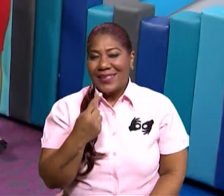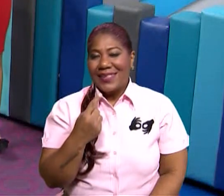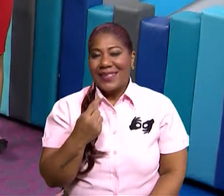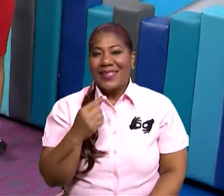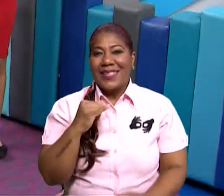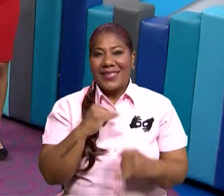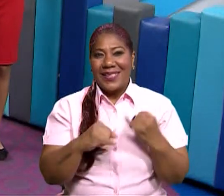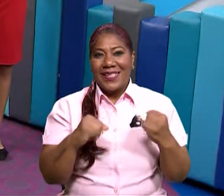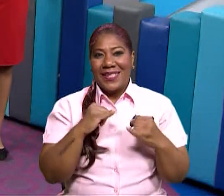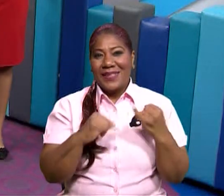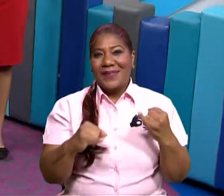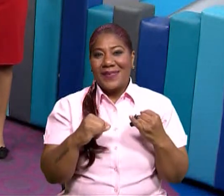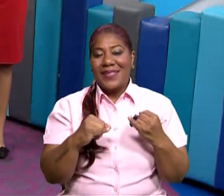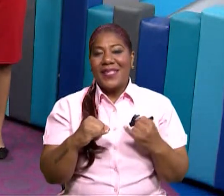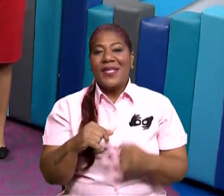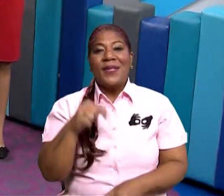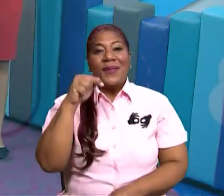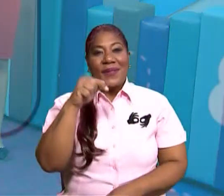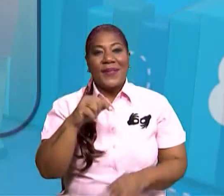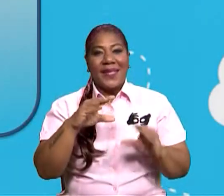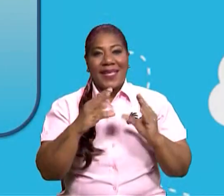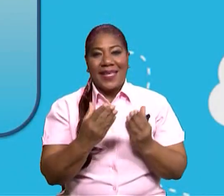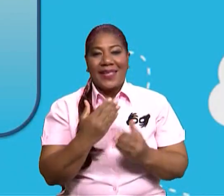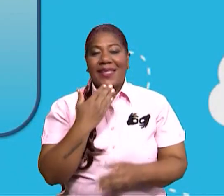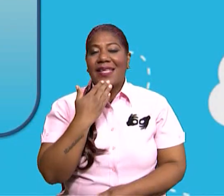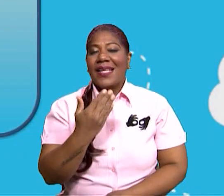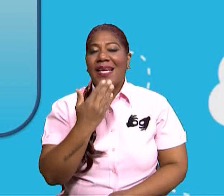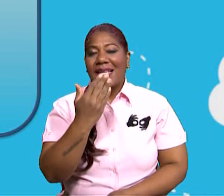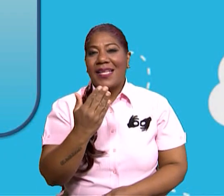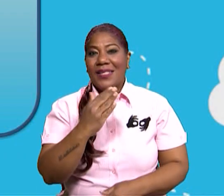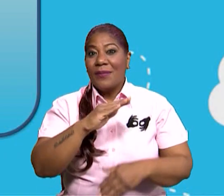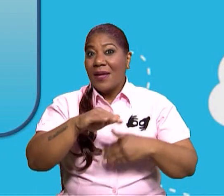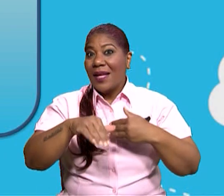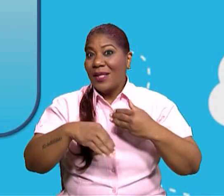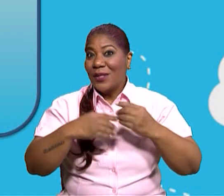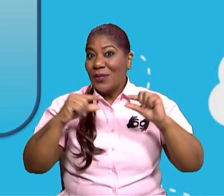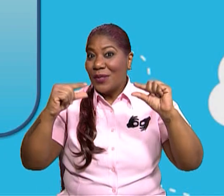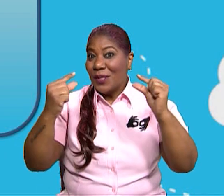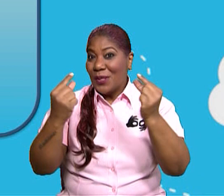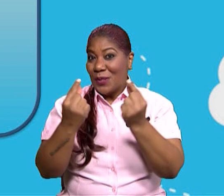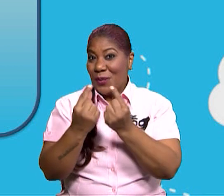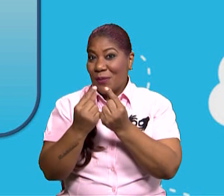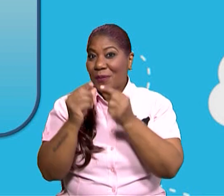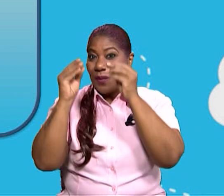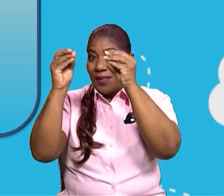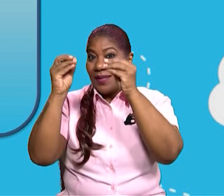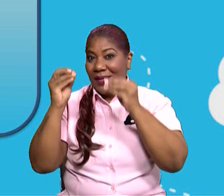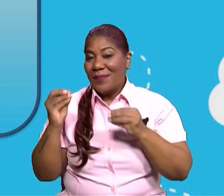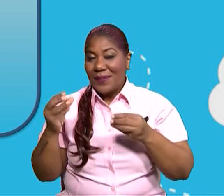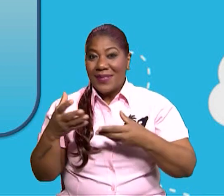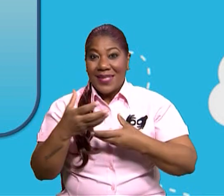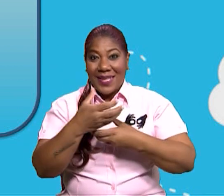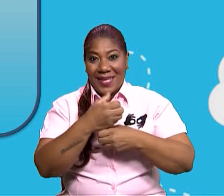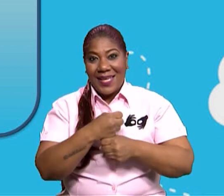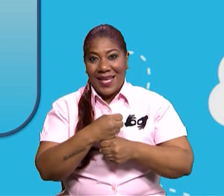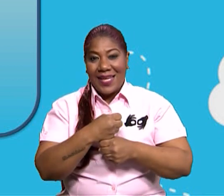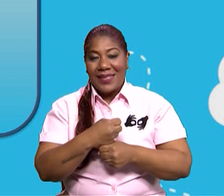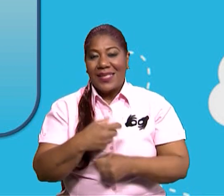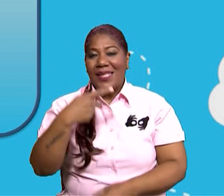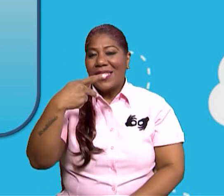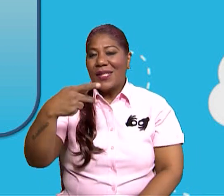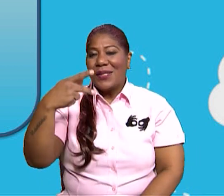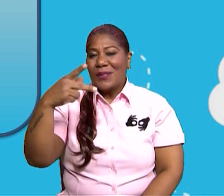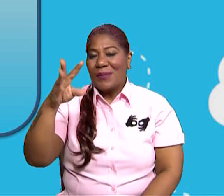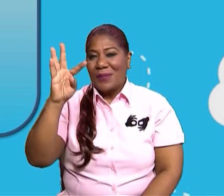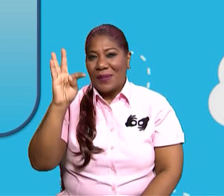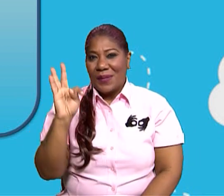terminamos, terminamos hoy. Bien, agradecemos entonces a Mario, Lady, Josefina, Nedelka y a Salia y a